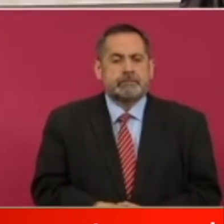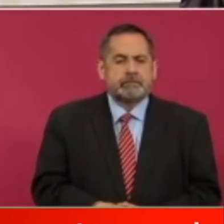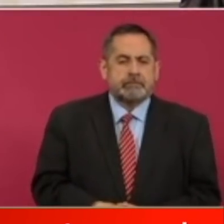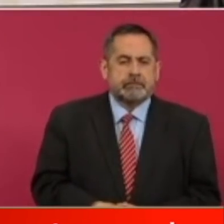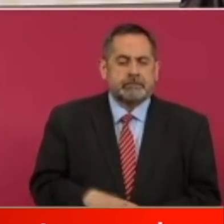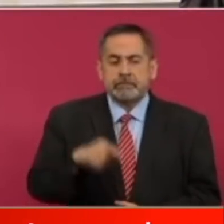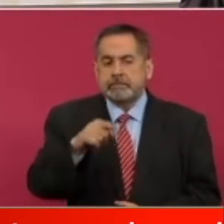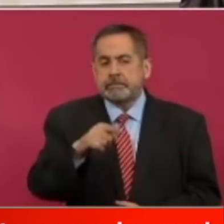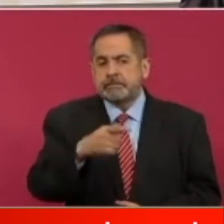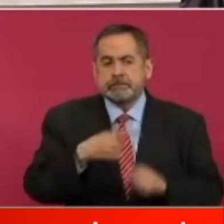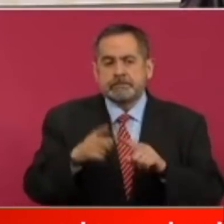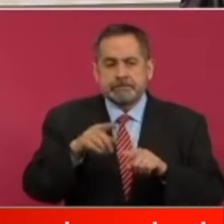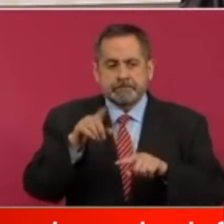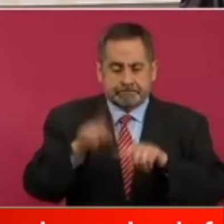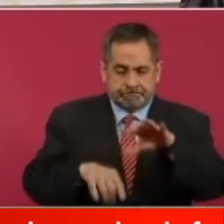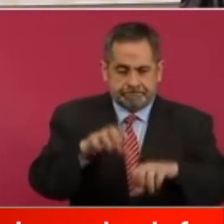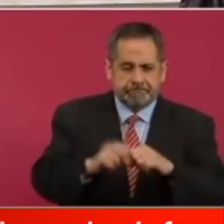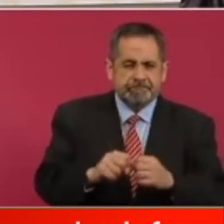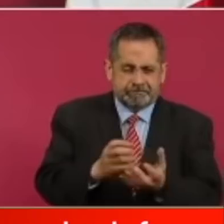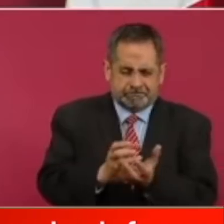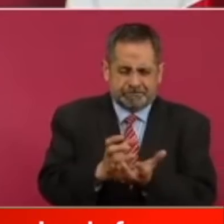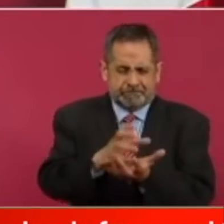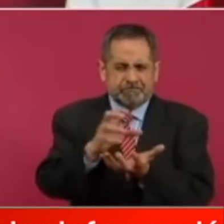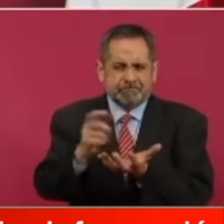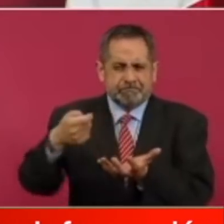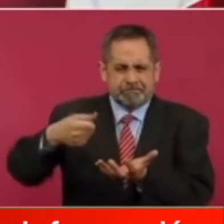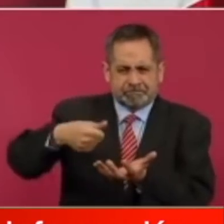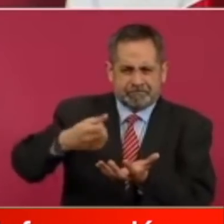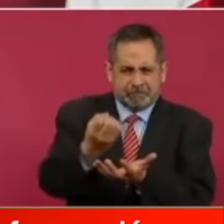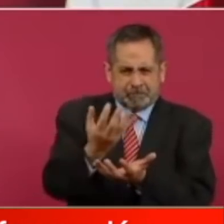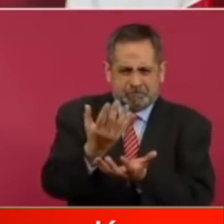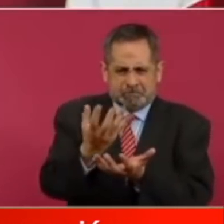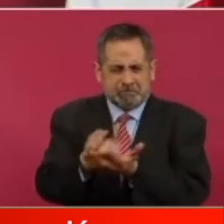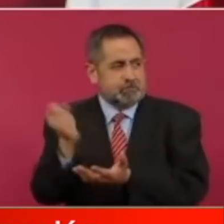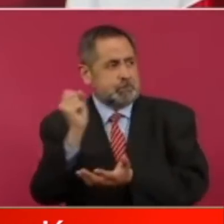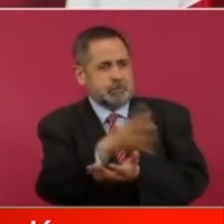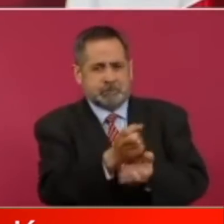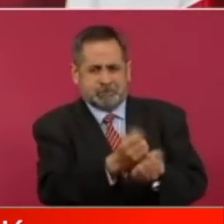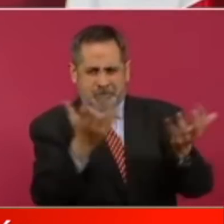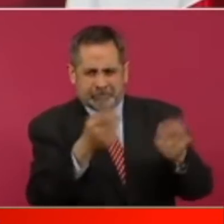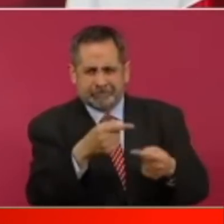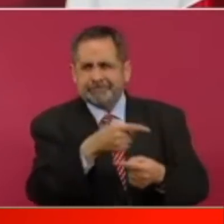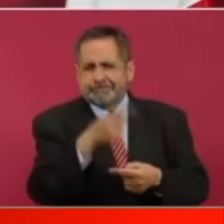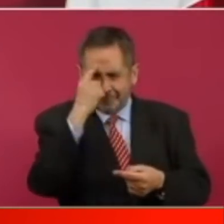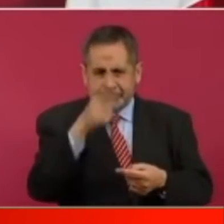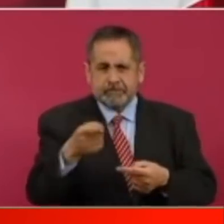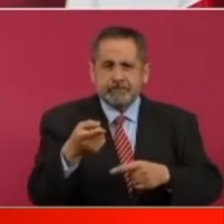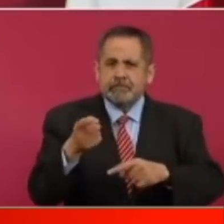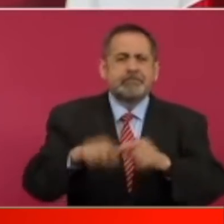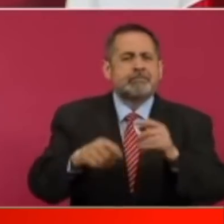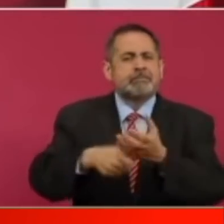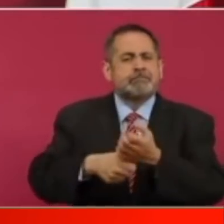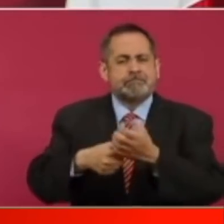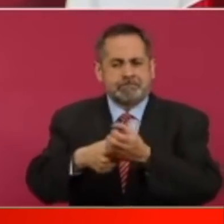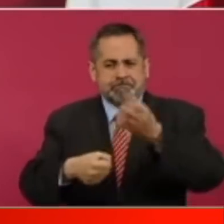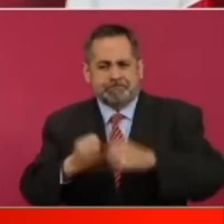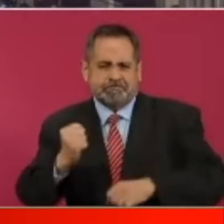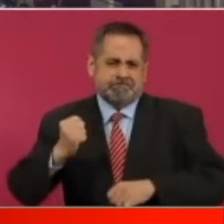decomiso de bombas molotov y de martillos pero ya